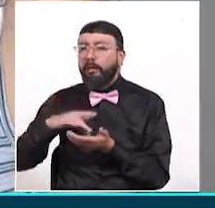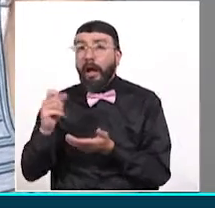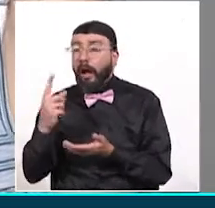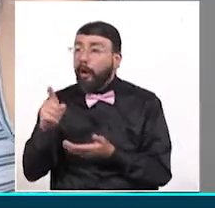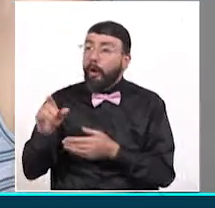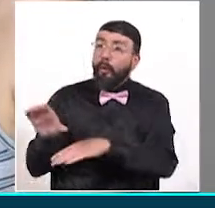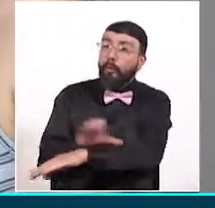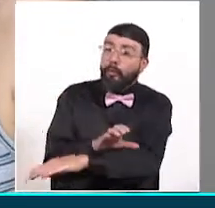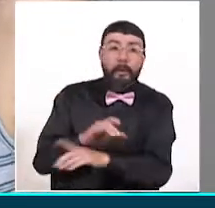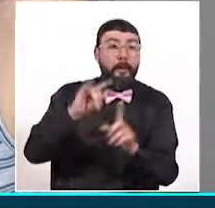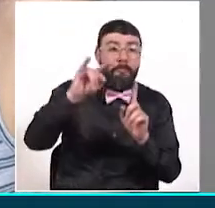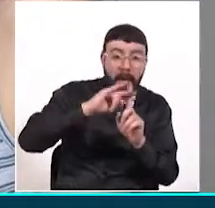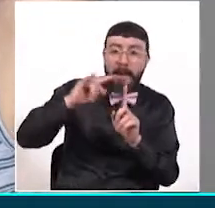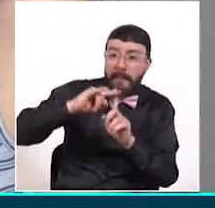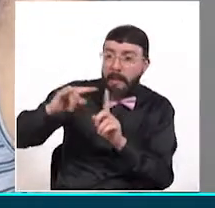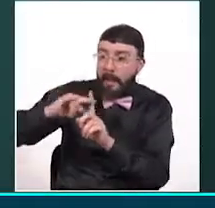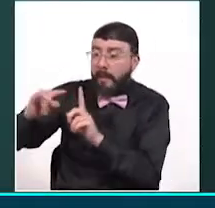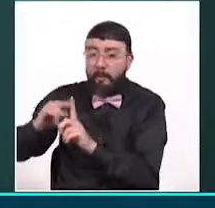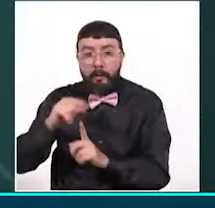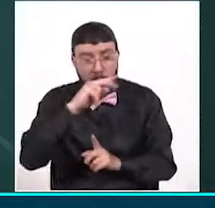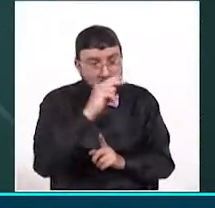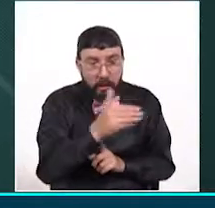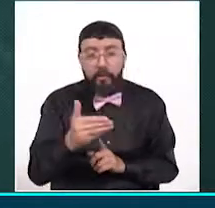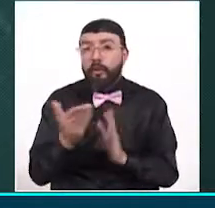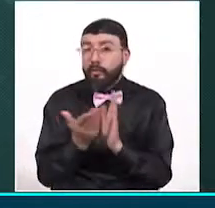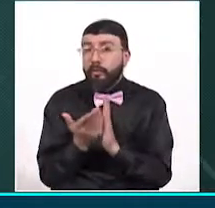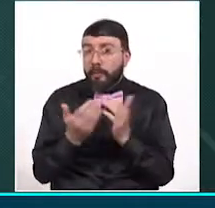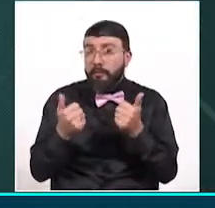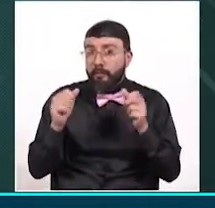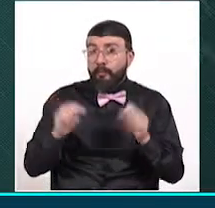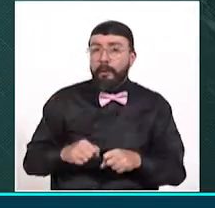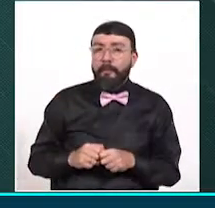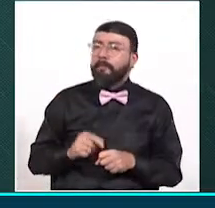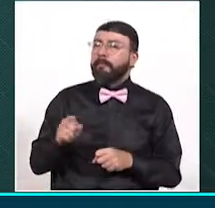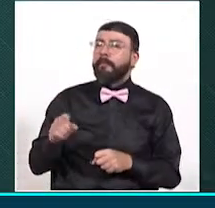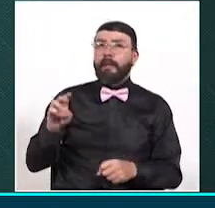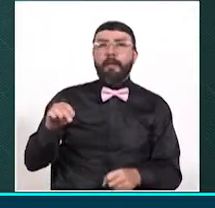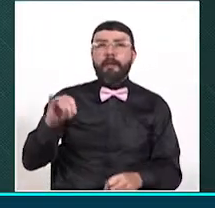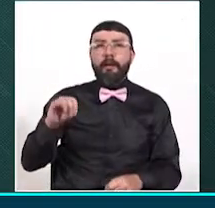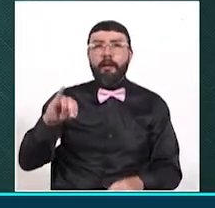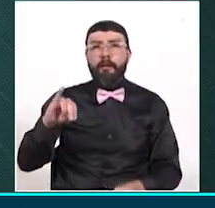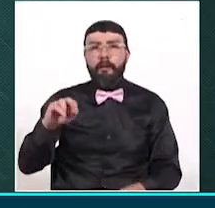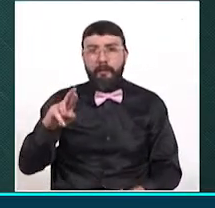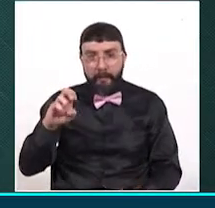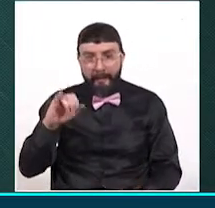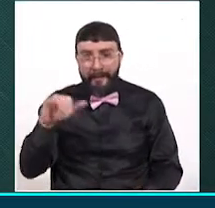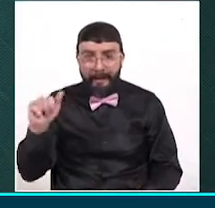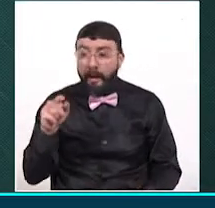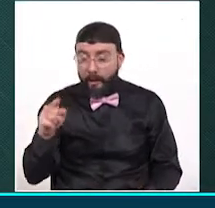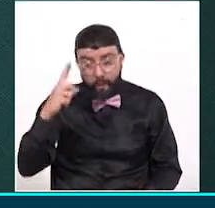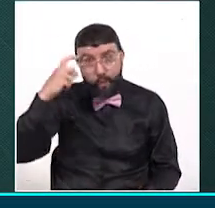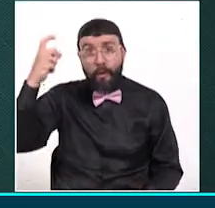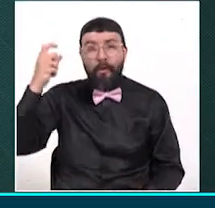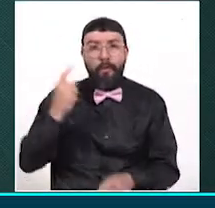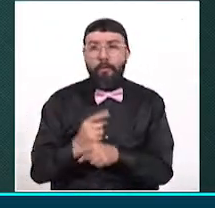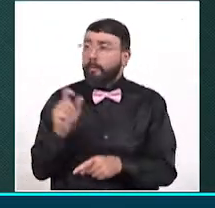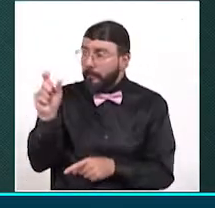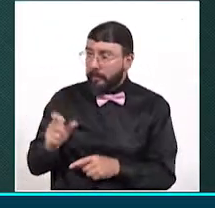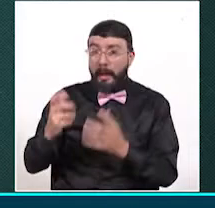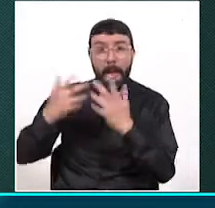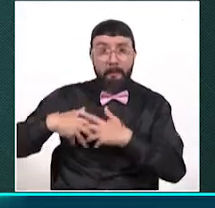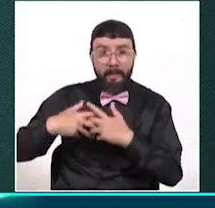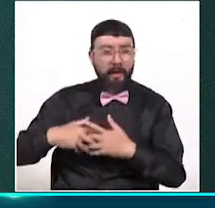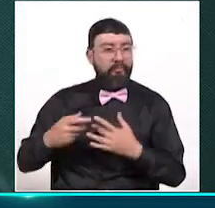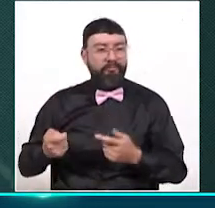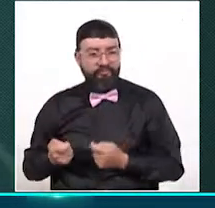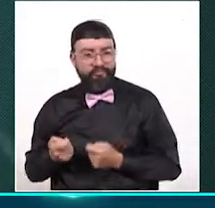varios dispositivos, para que los niños puedan estudiar bien. Pues a doña Mireya, el sueño se le cumplió. En las últimas horas, un empresario de buen corazón les llevó un